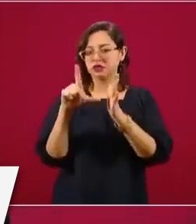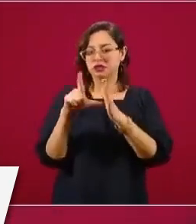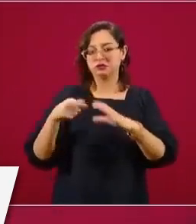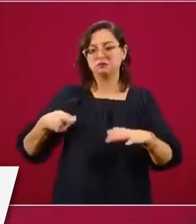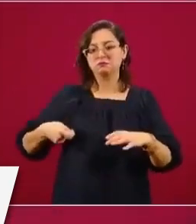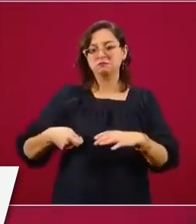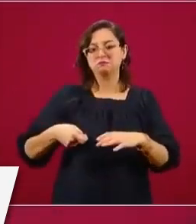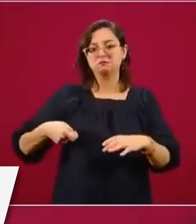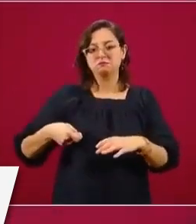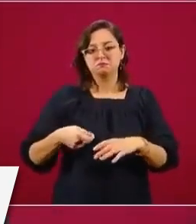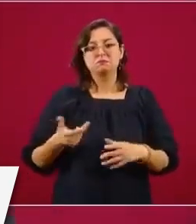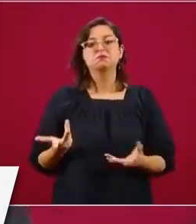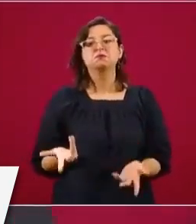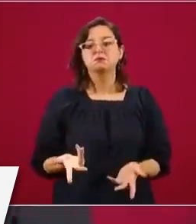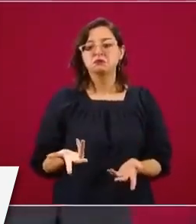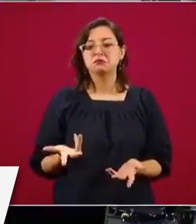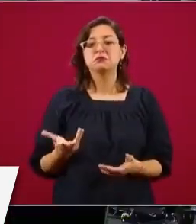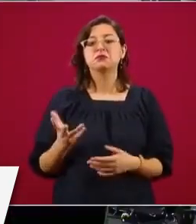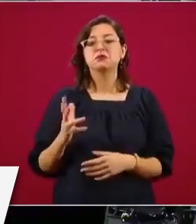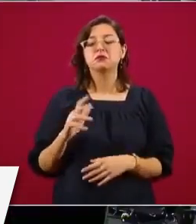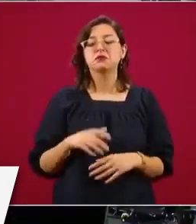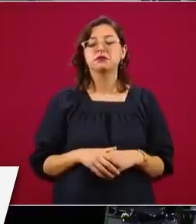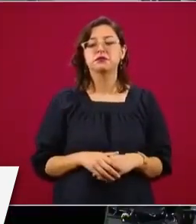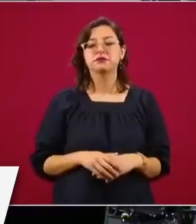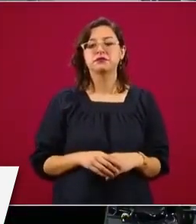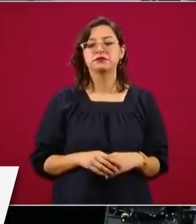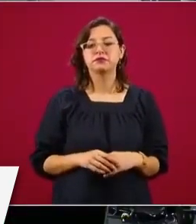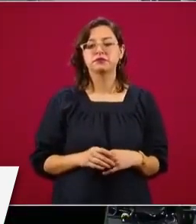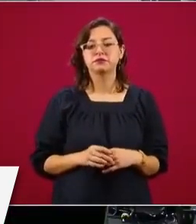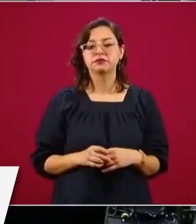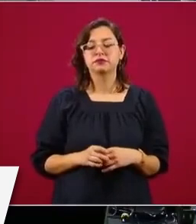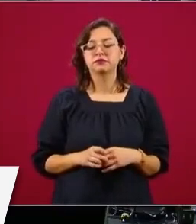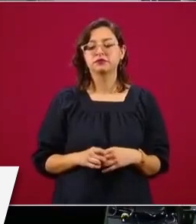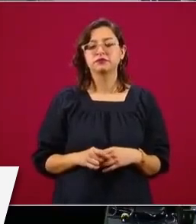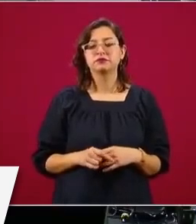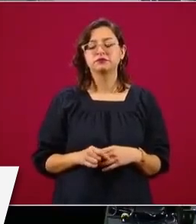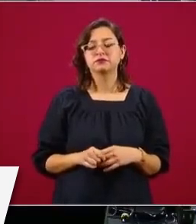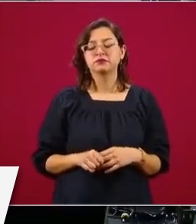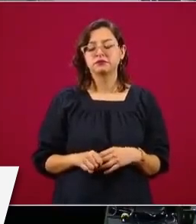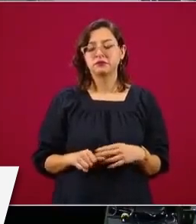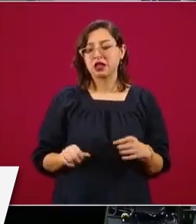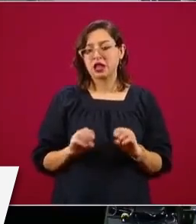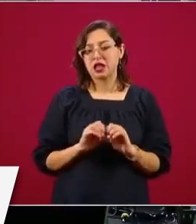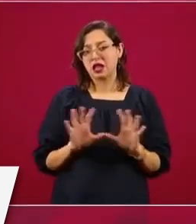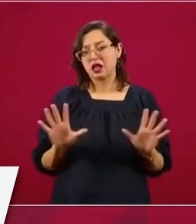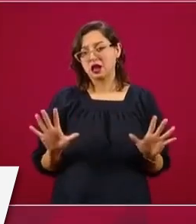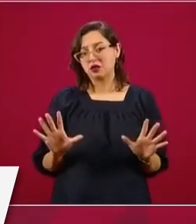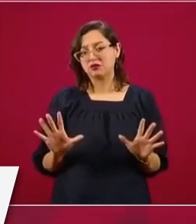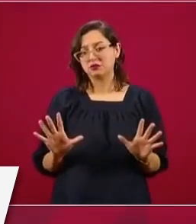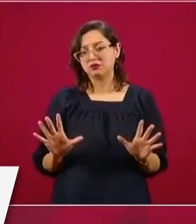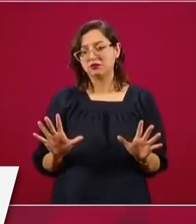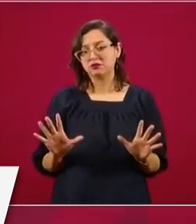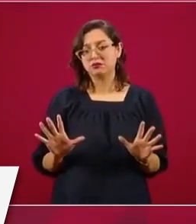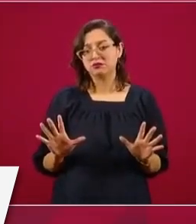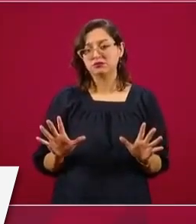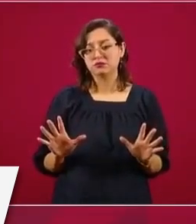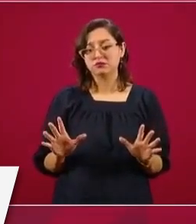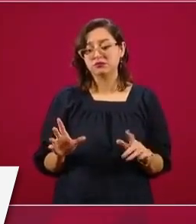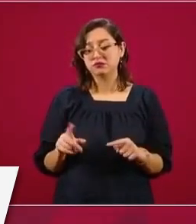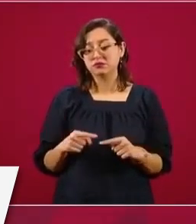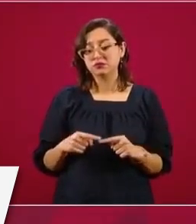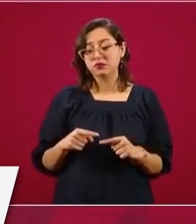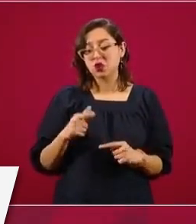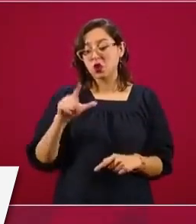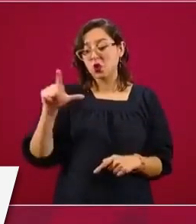Y esto, desde luego, en el plan de que antes de que